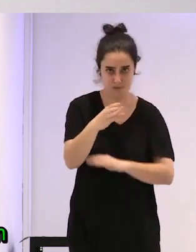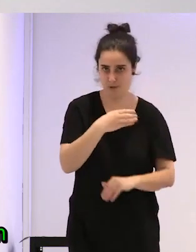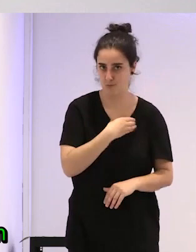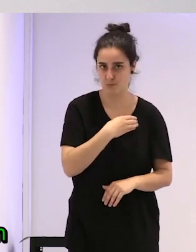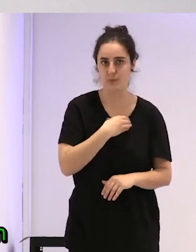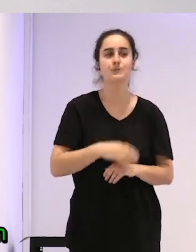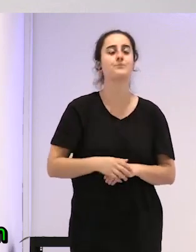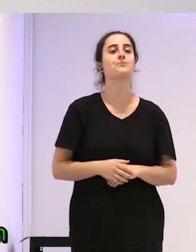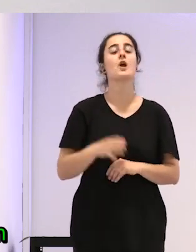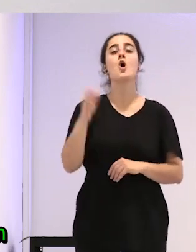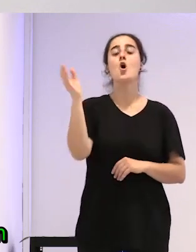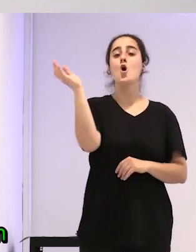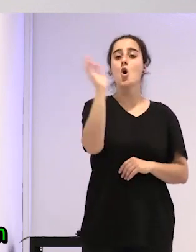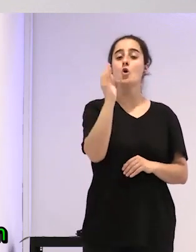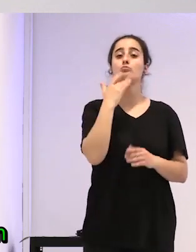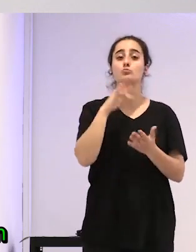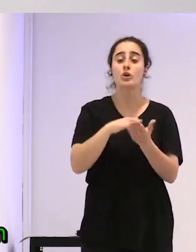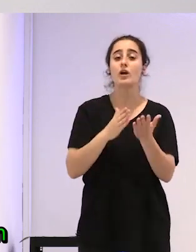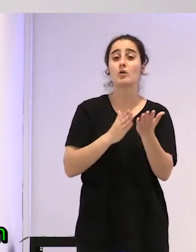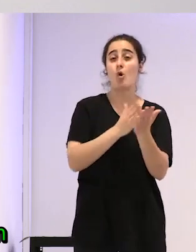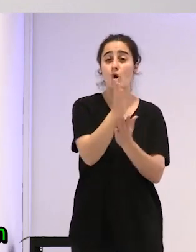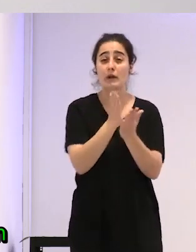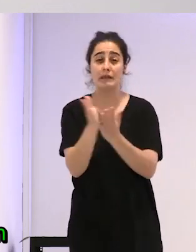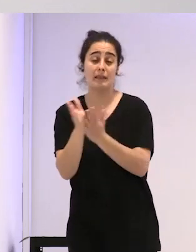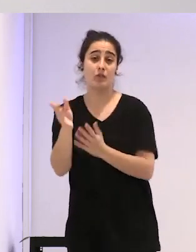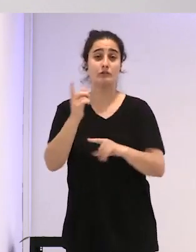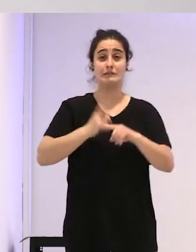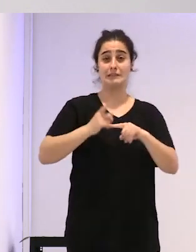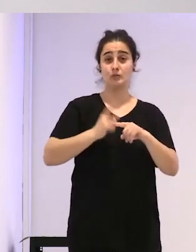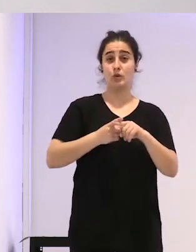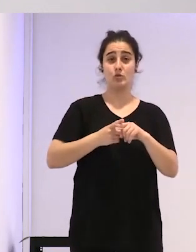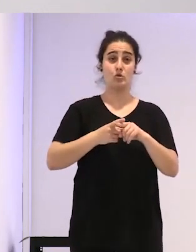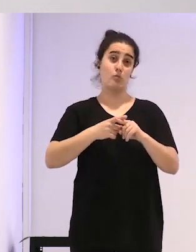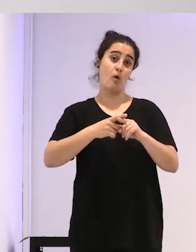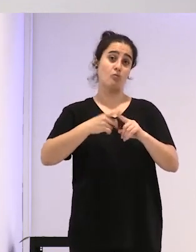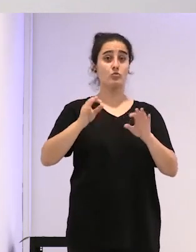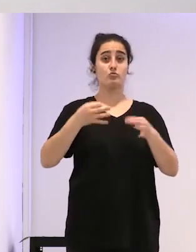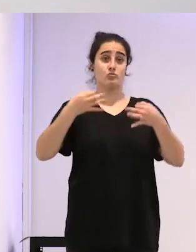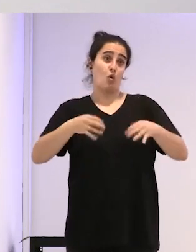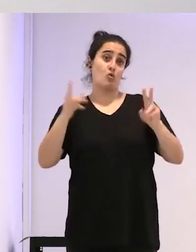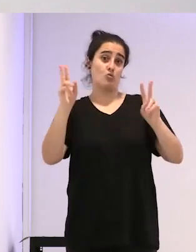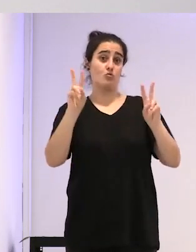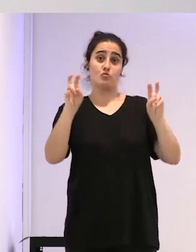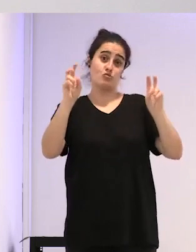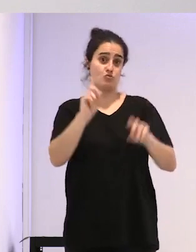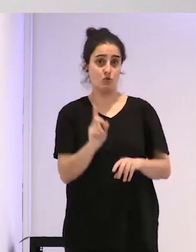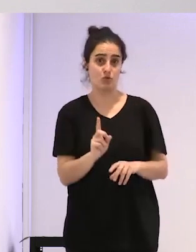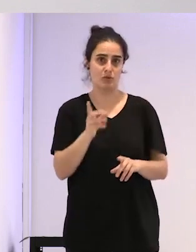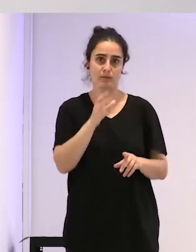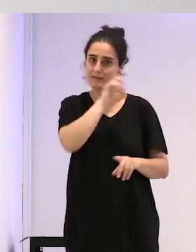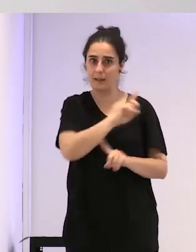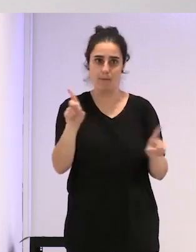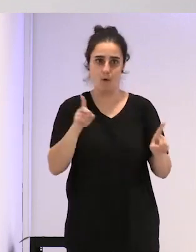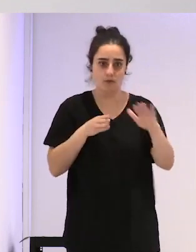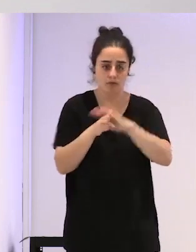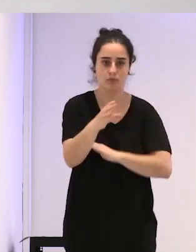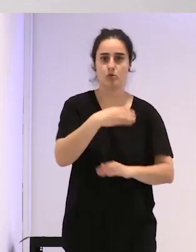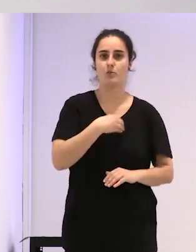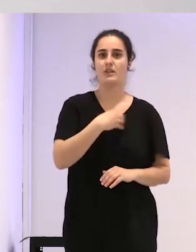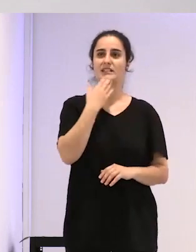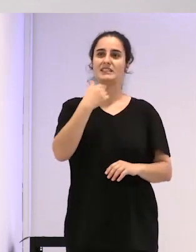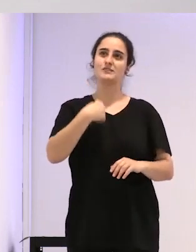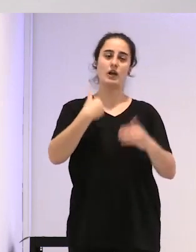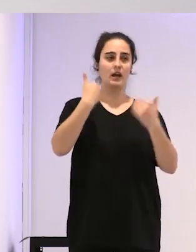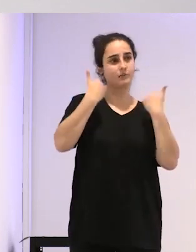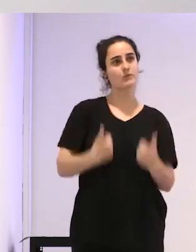que tengan orientaciones sexuales no normativas, porque evidentemente, si tienes una identidad masculina en común, vas a tener